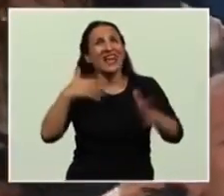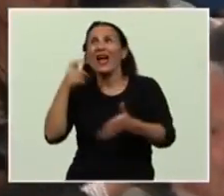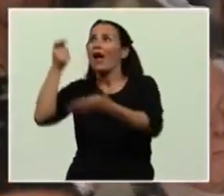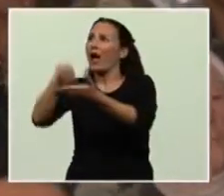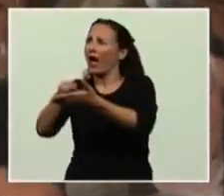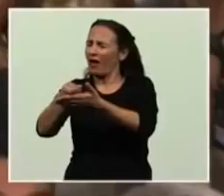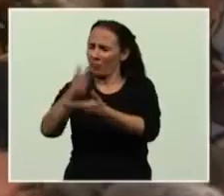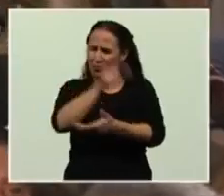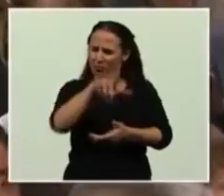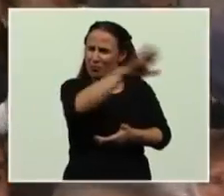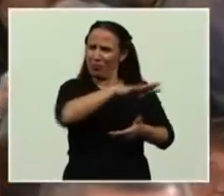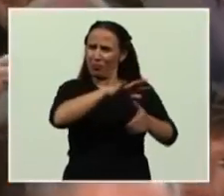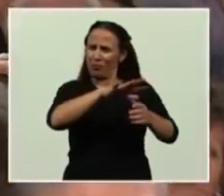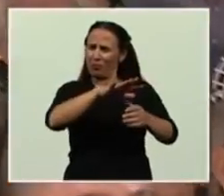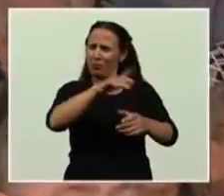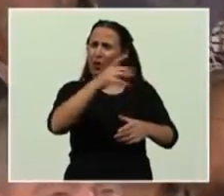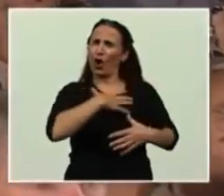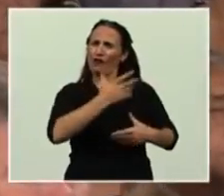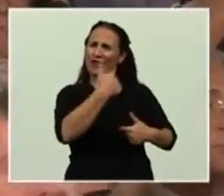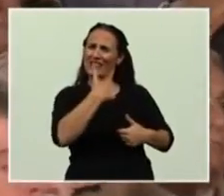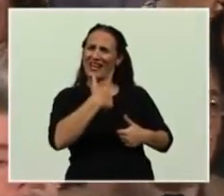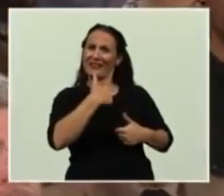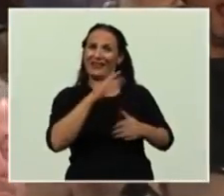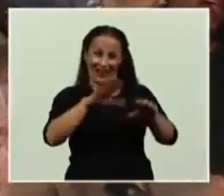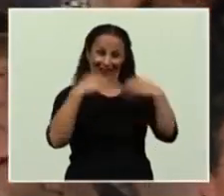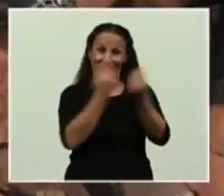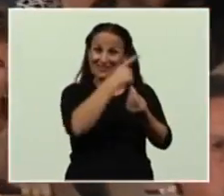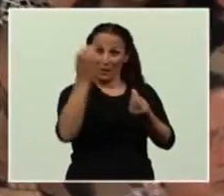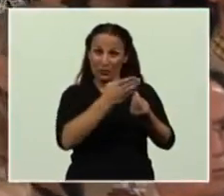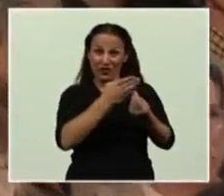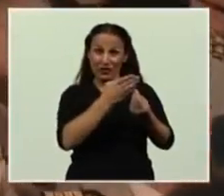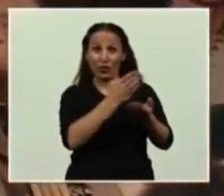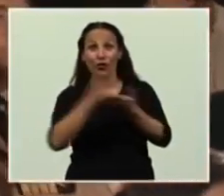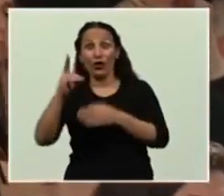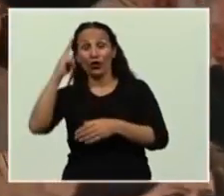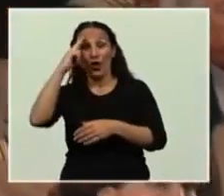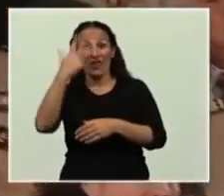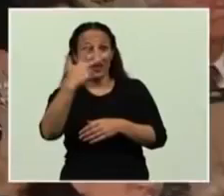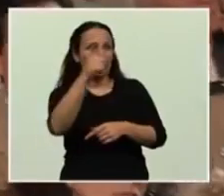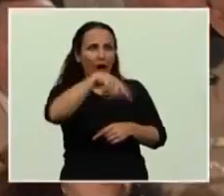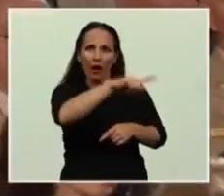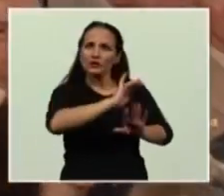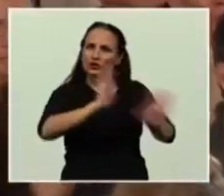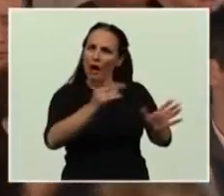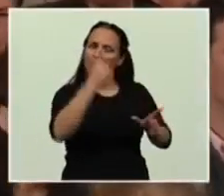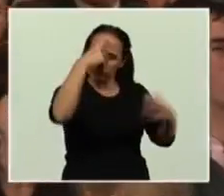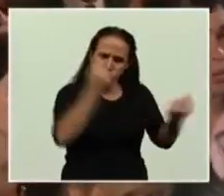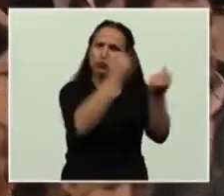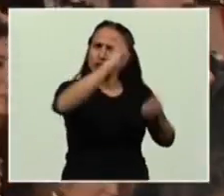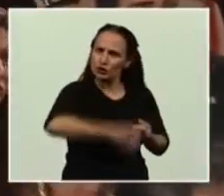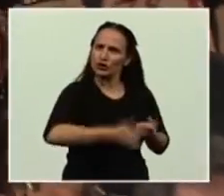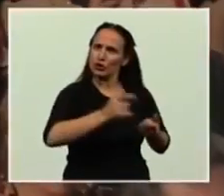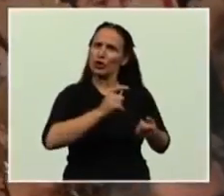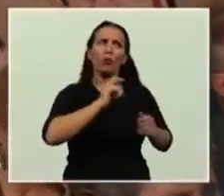que habían confiado en la Argentina, que del 100% de sus acreedores eran casi el 93%, pero decían, pero